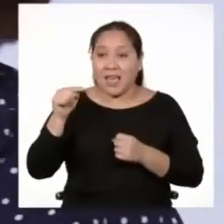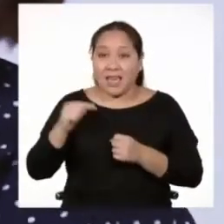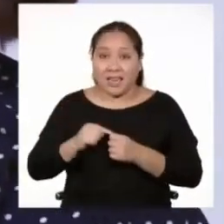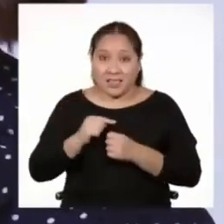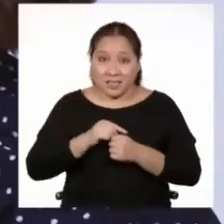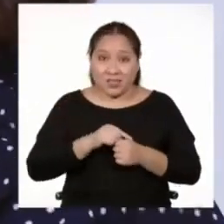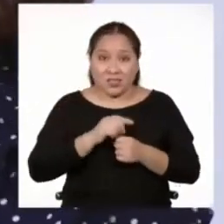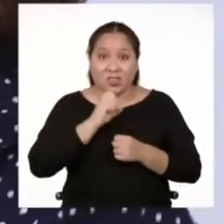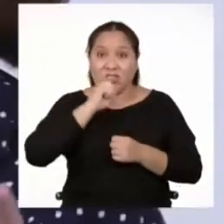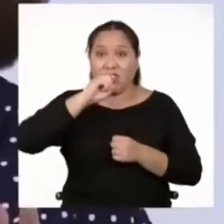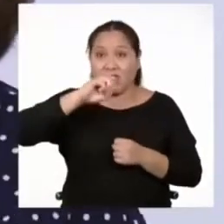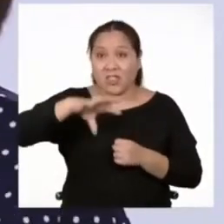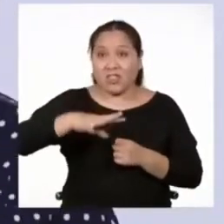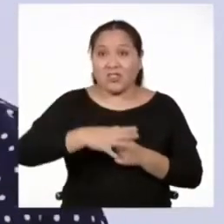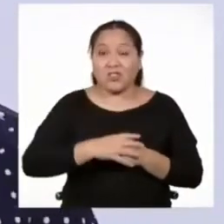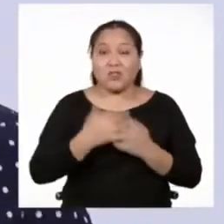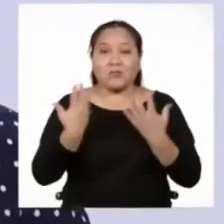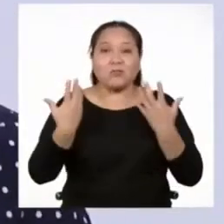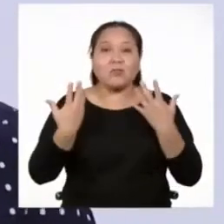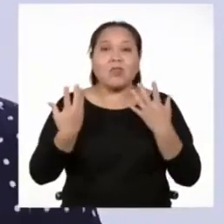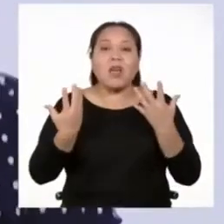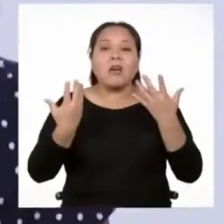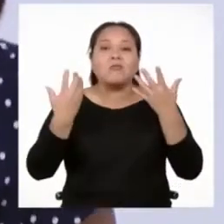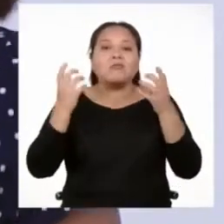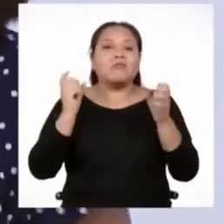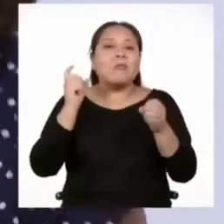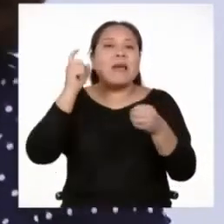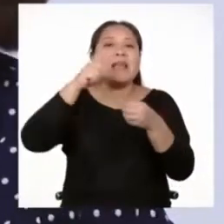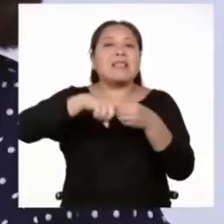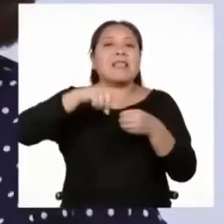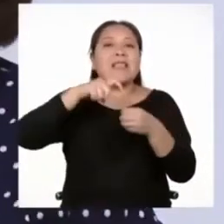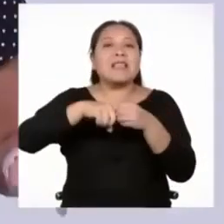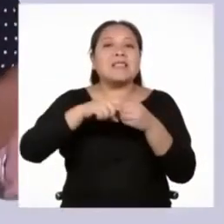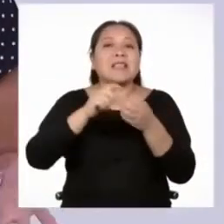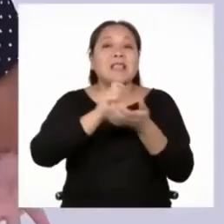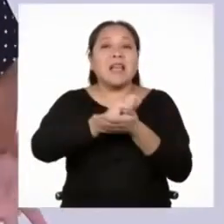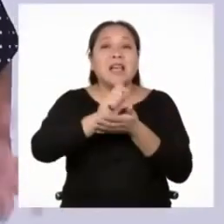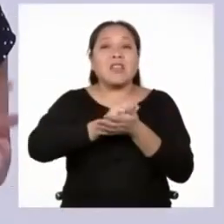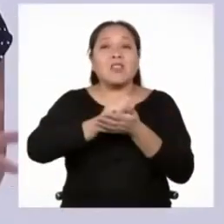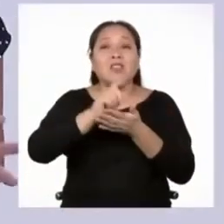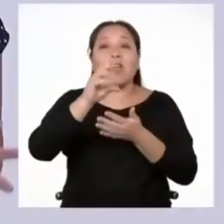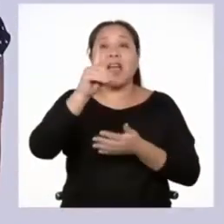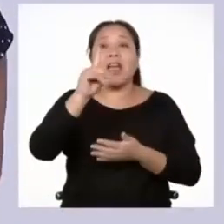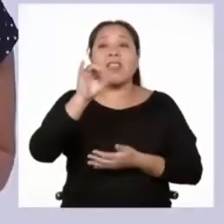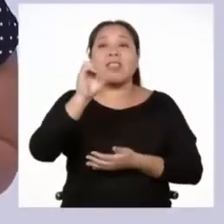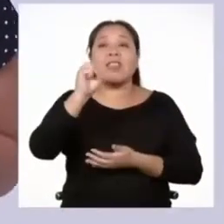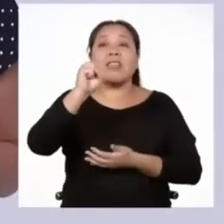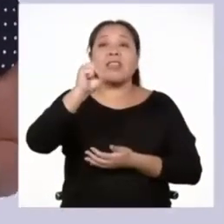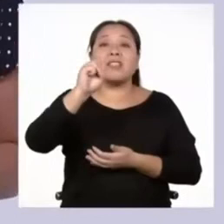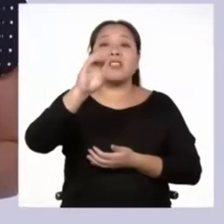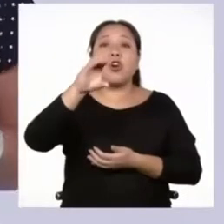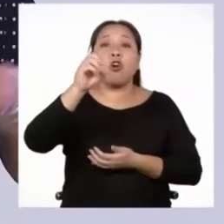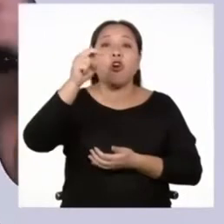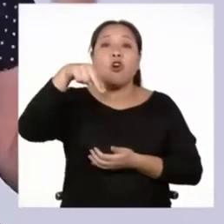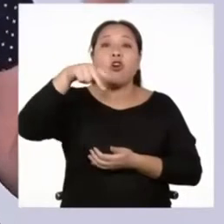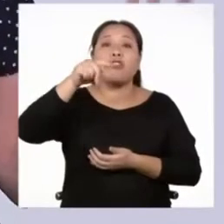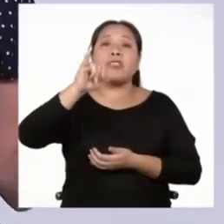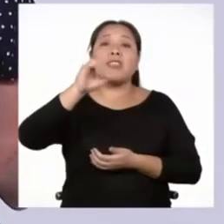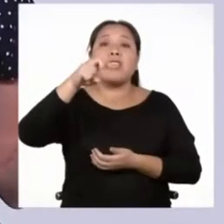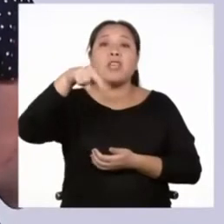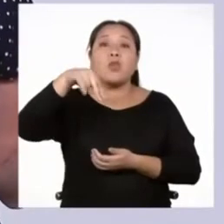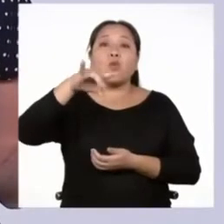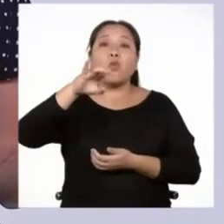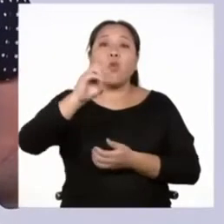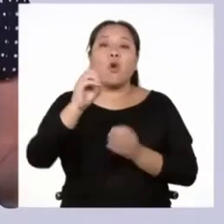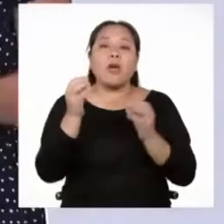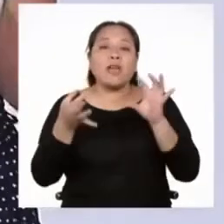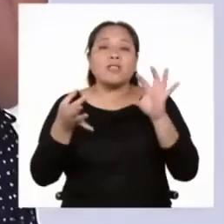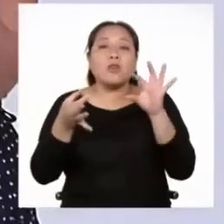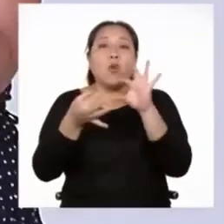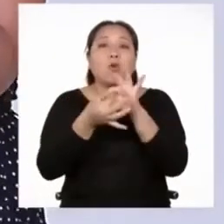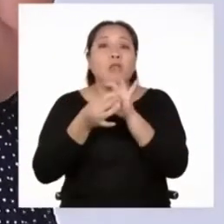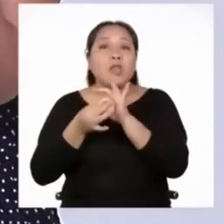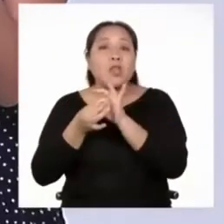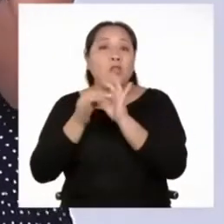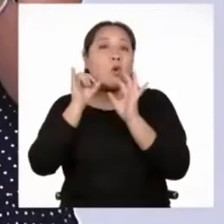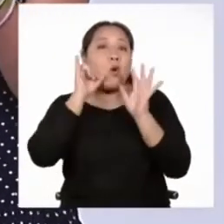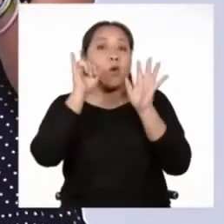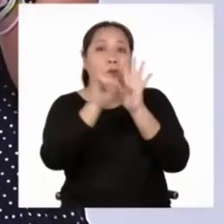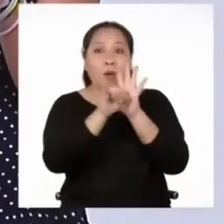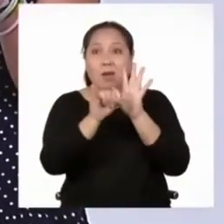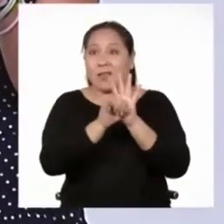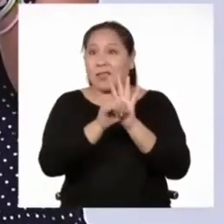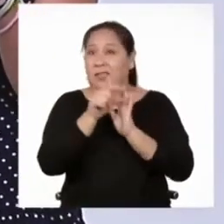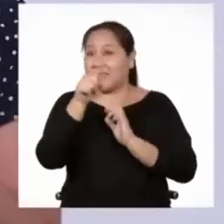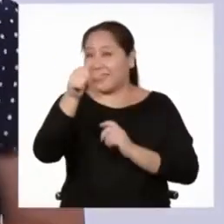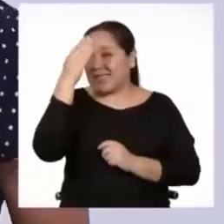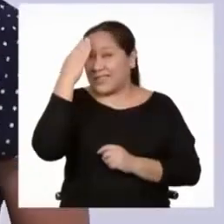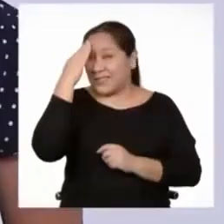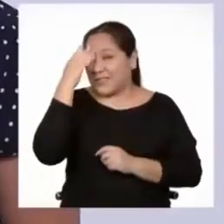te acabo de mencionar corresponden a los textos de tipo discontinuo. Es decir, un texto que se acompaña con imágenes. ¿Sabías qué será